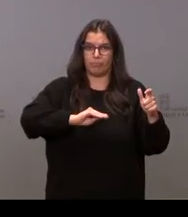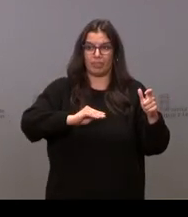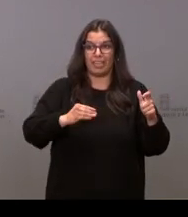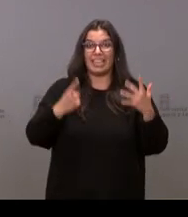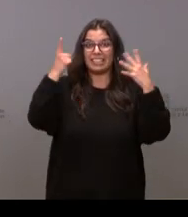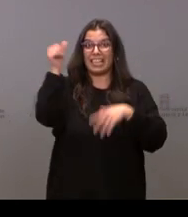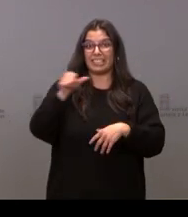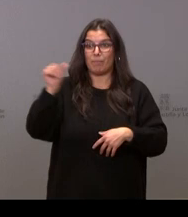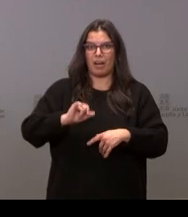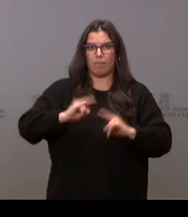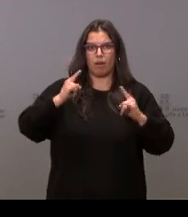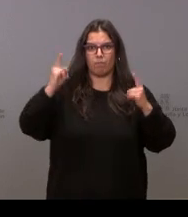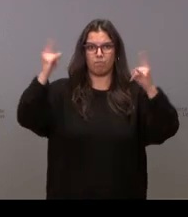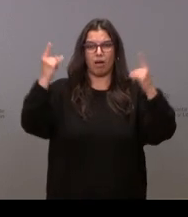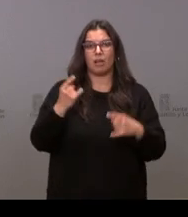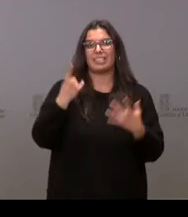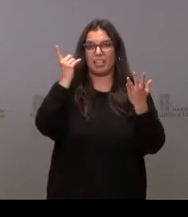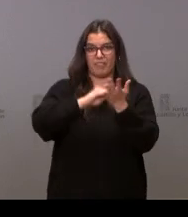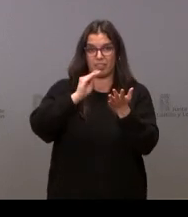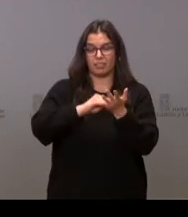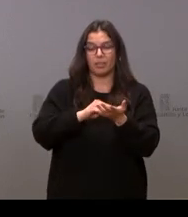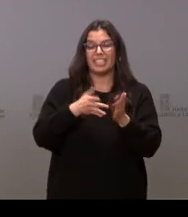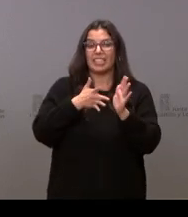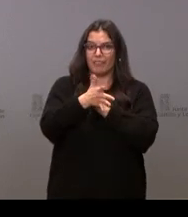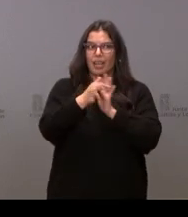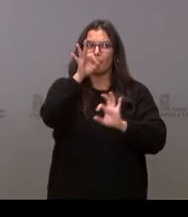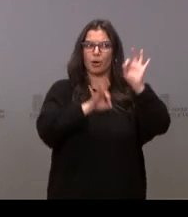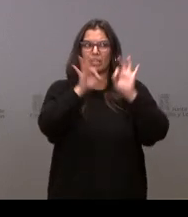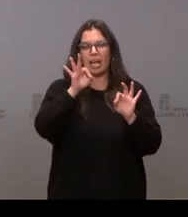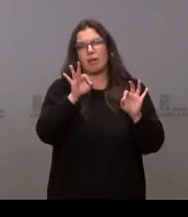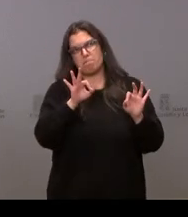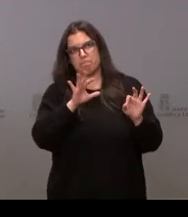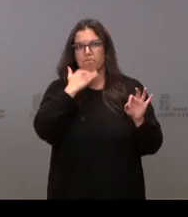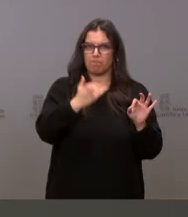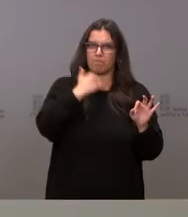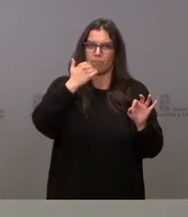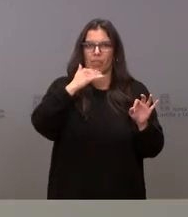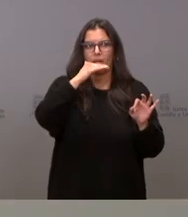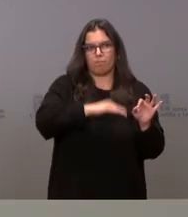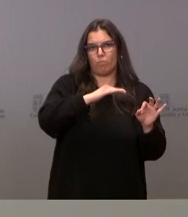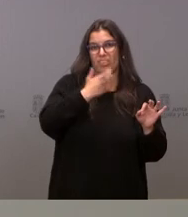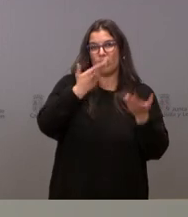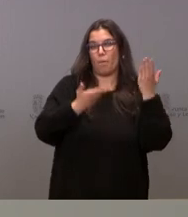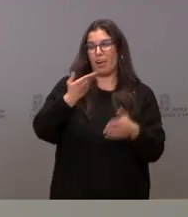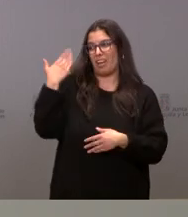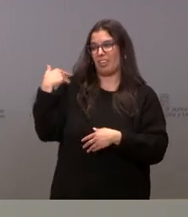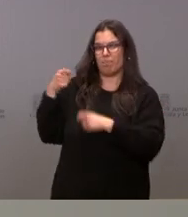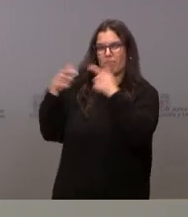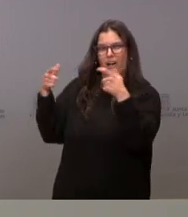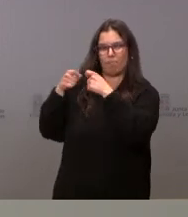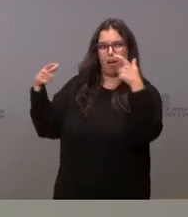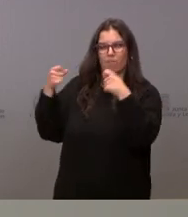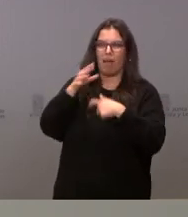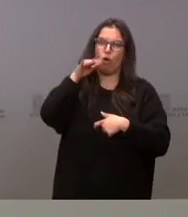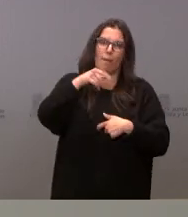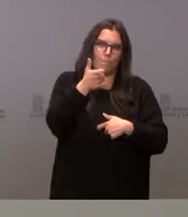semanas. Siguen siendo tasas relativamente bajas en relación a otras olas que hemos tenido, pero son